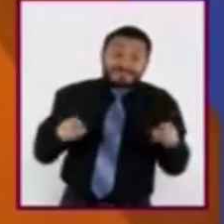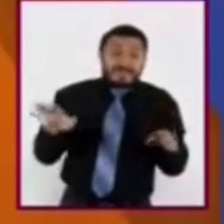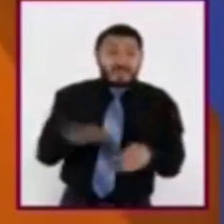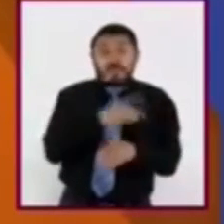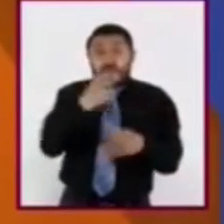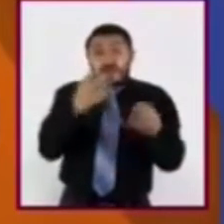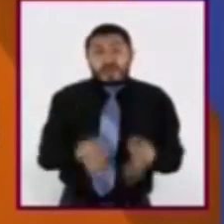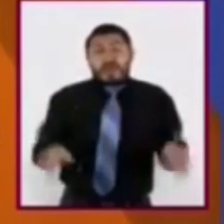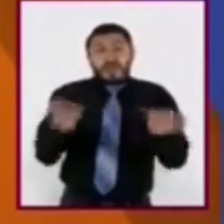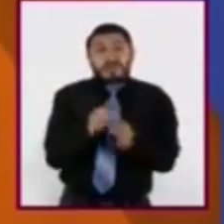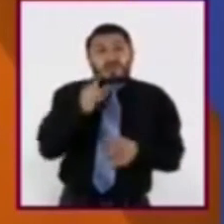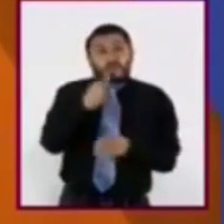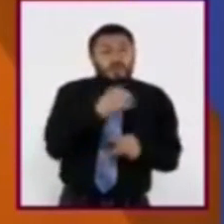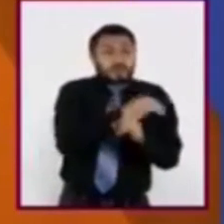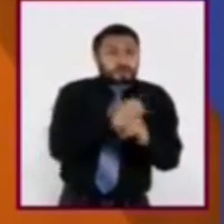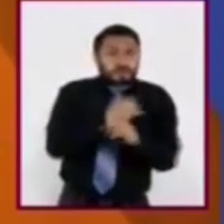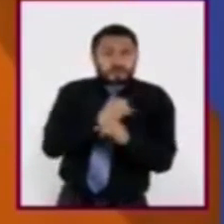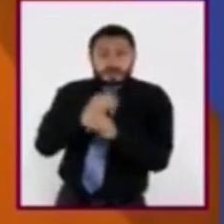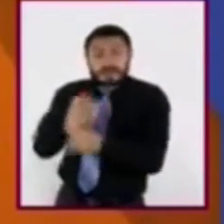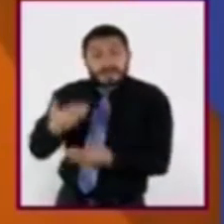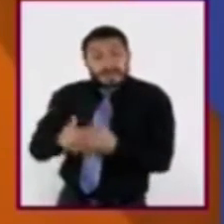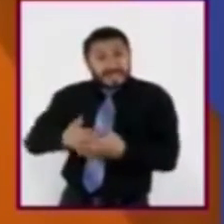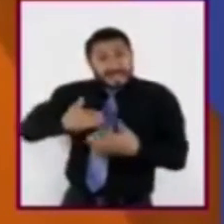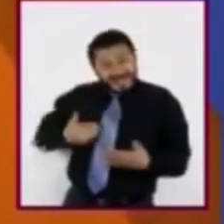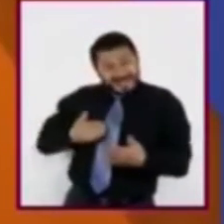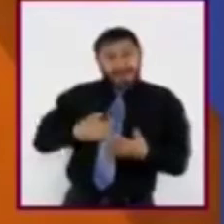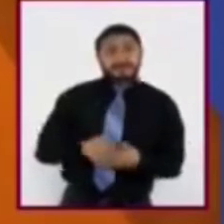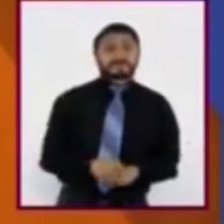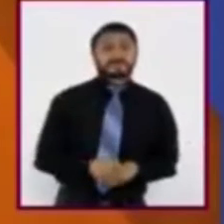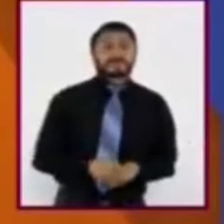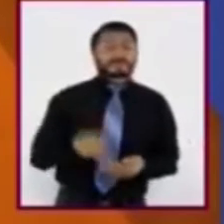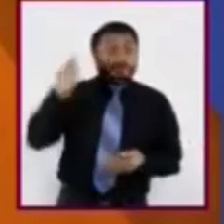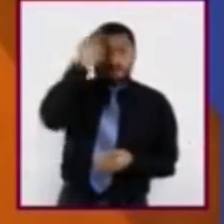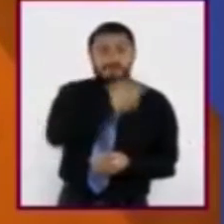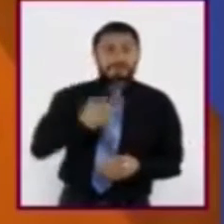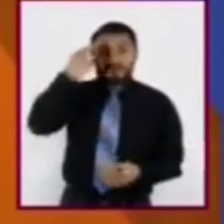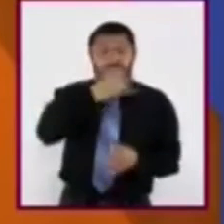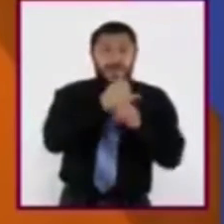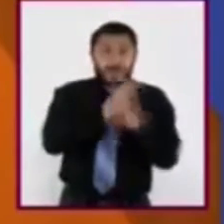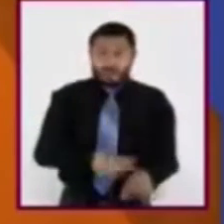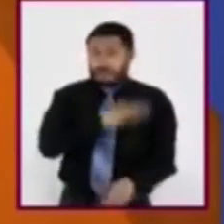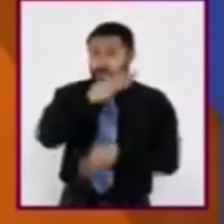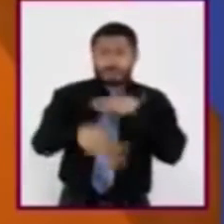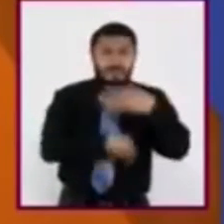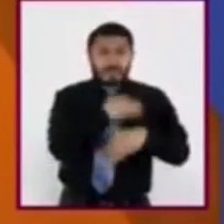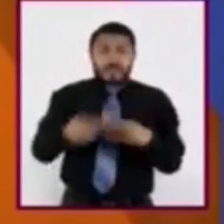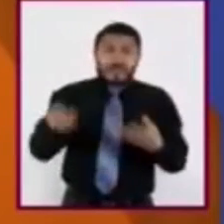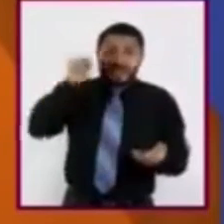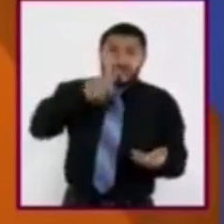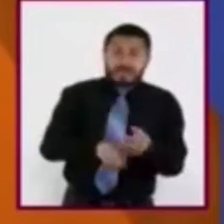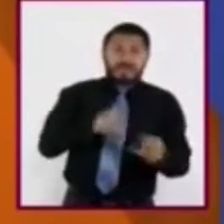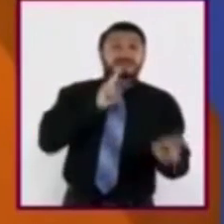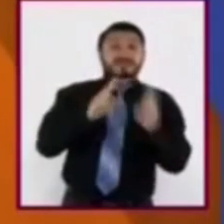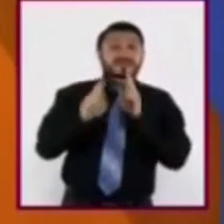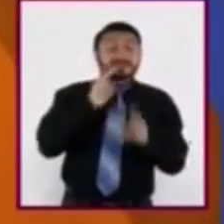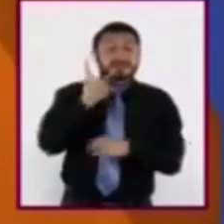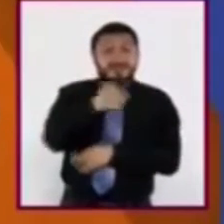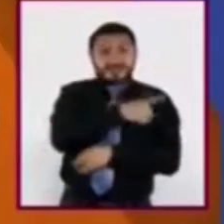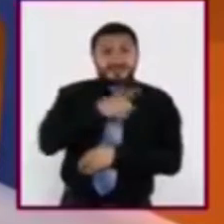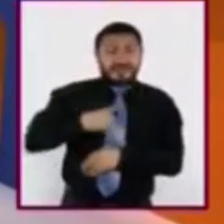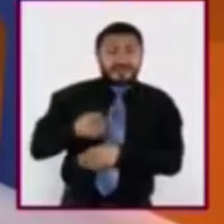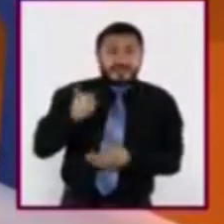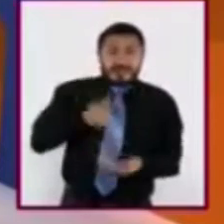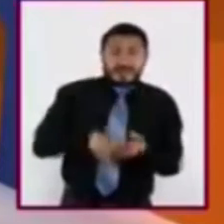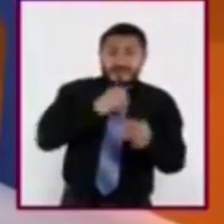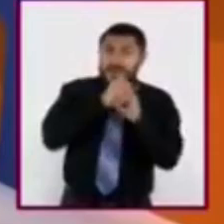medios de comunicación reconocidos, así como verificar que la información y todos los datos dentro de éste provengan de fuentes confiables.